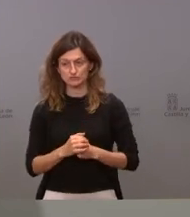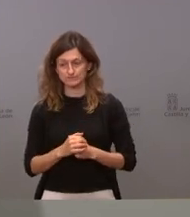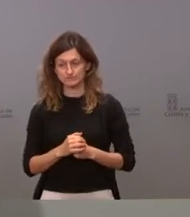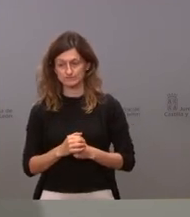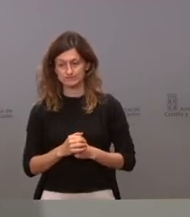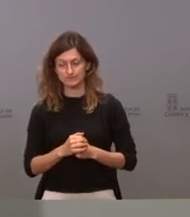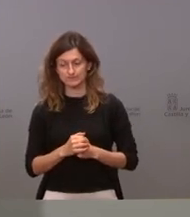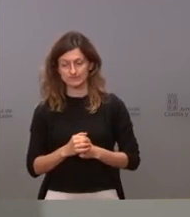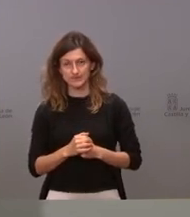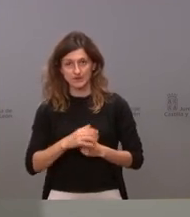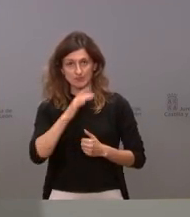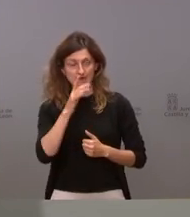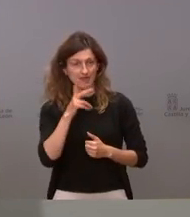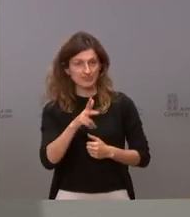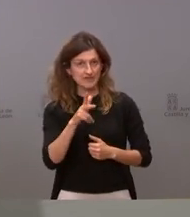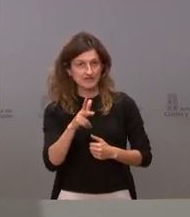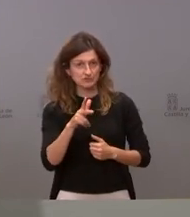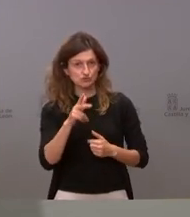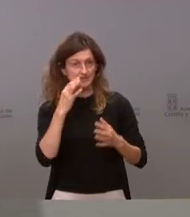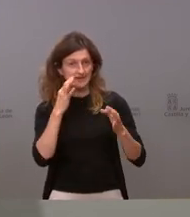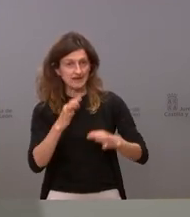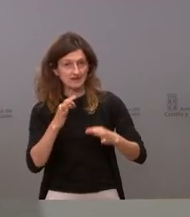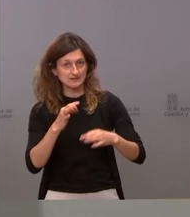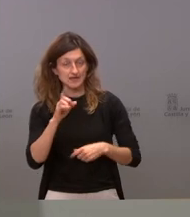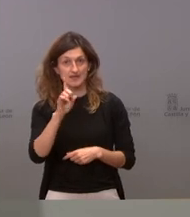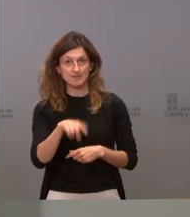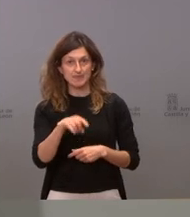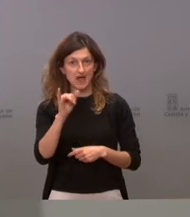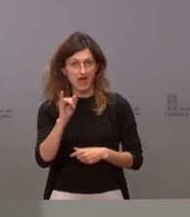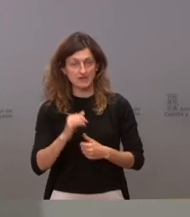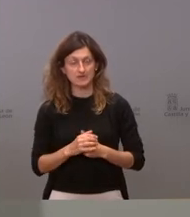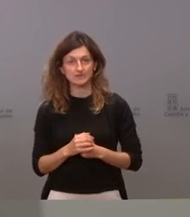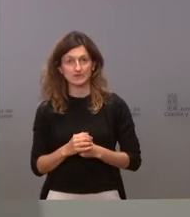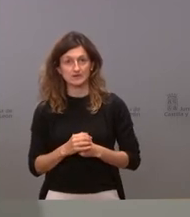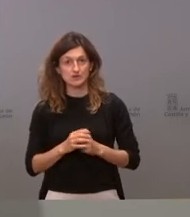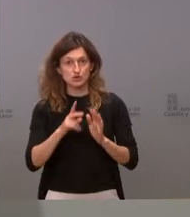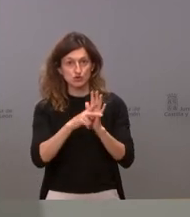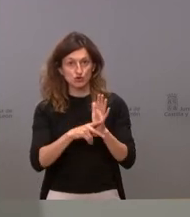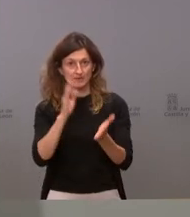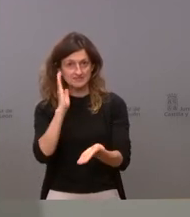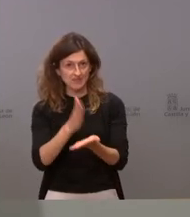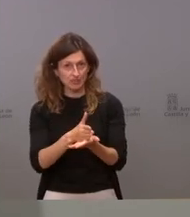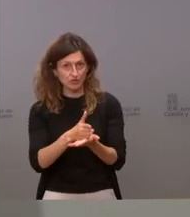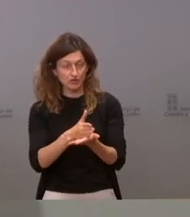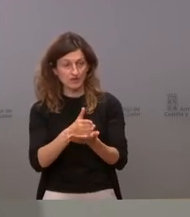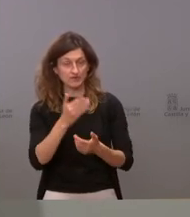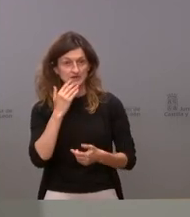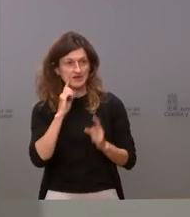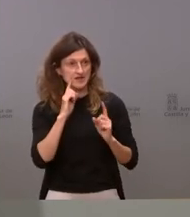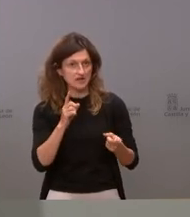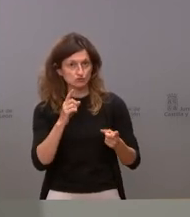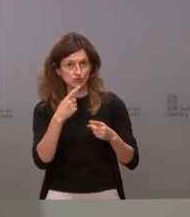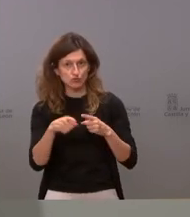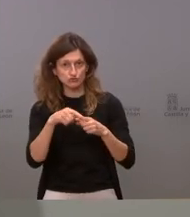garantiza porque es una ley de derechos y de garantías que además también tiene un régimen sancionador para el caso de que se